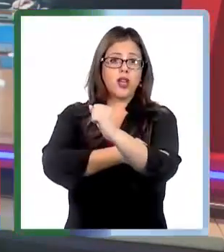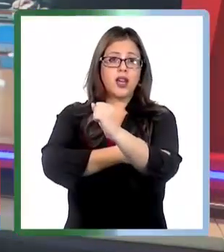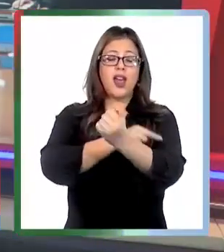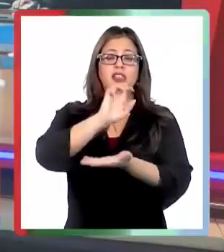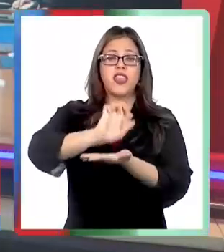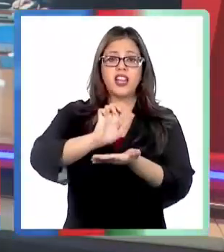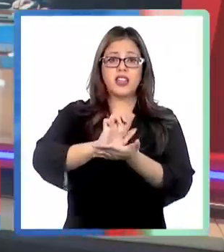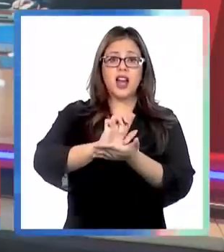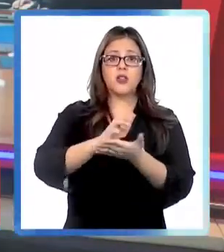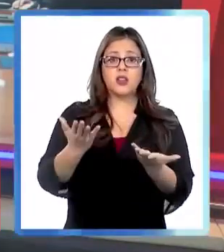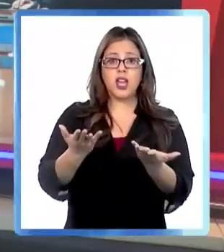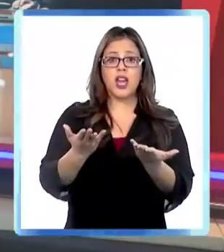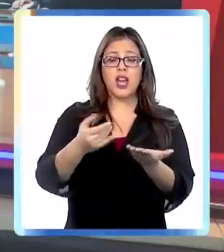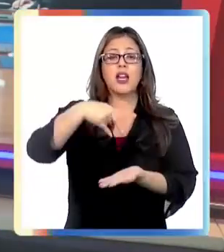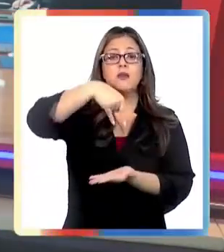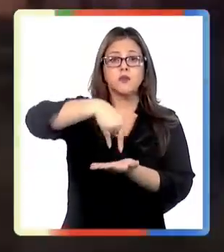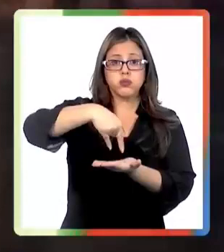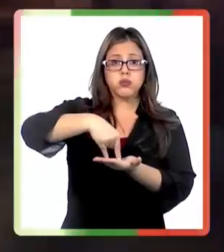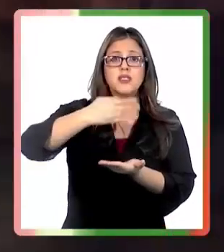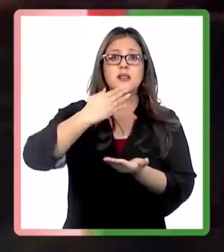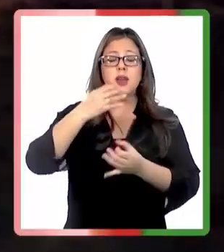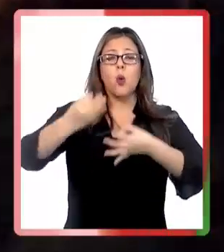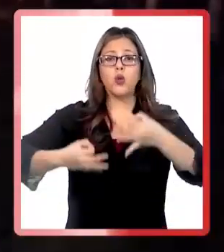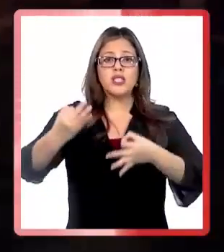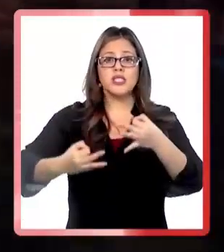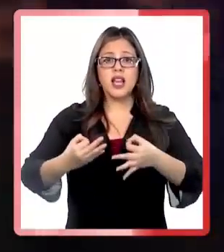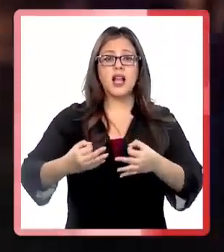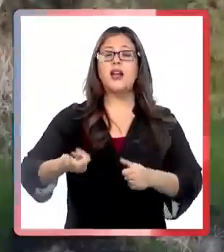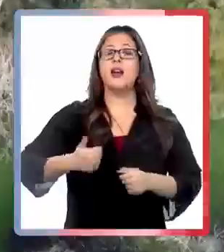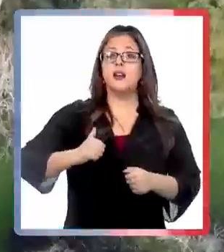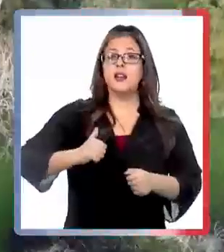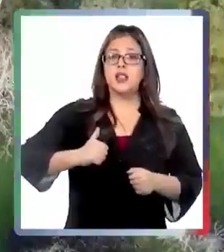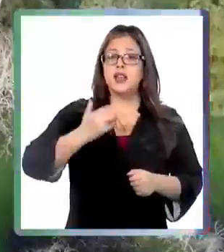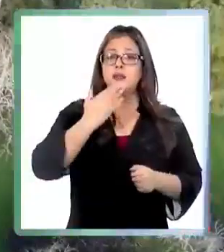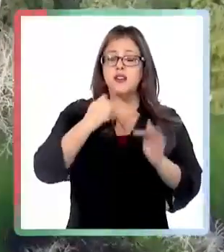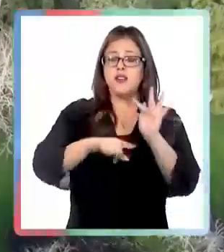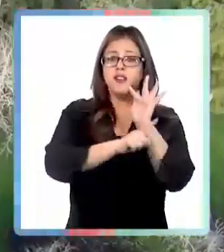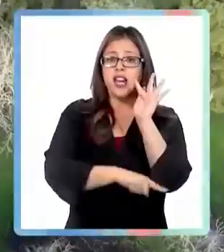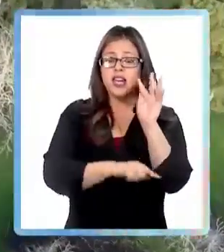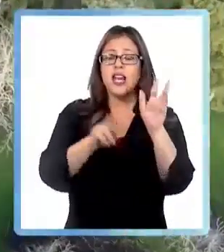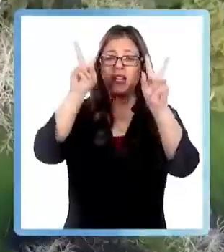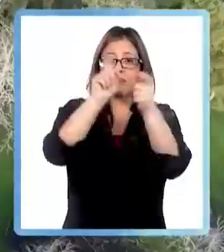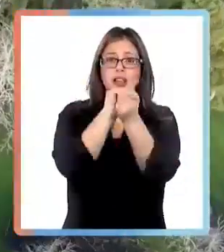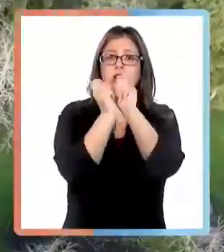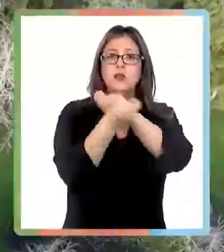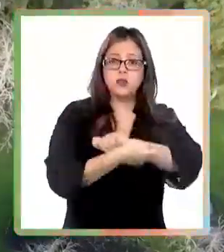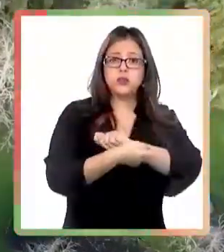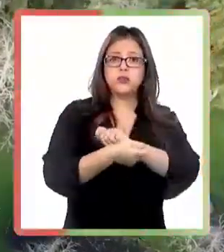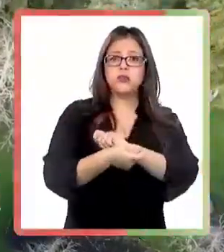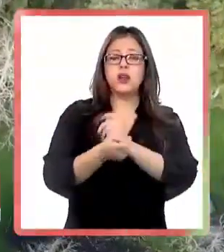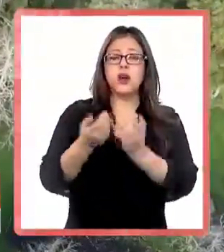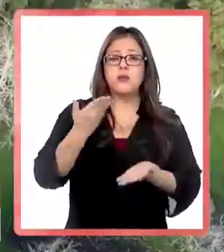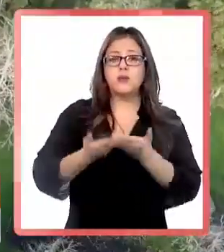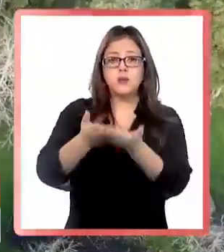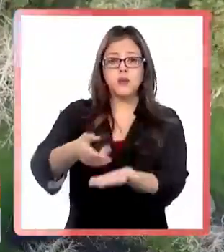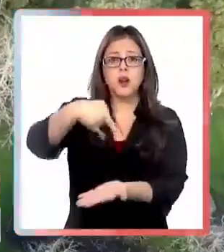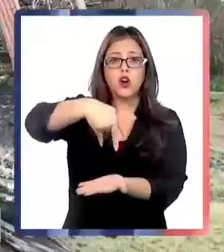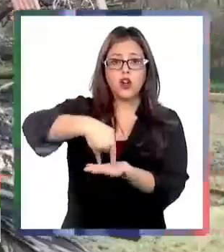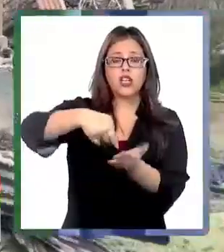y el Ministerio Público, para presentar los cambios que van a proponer al Congreso y que van a modificar la ley